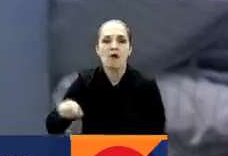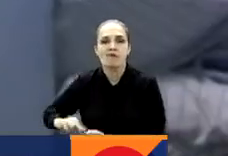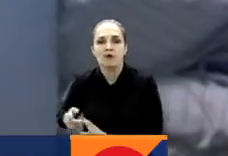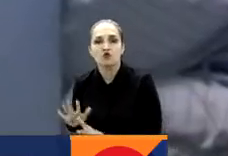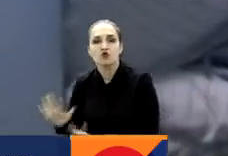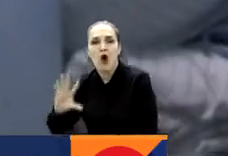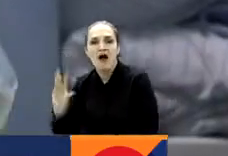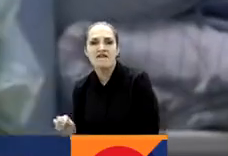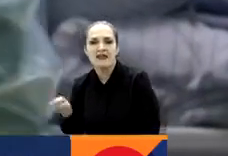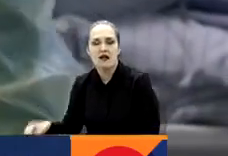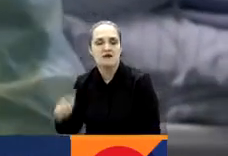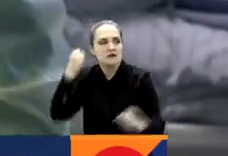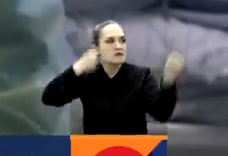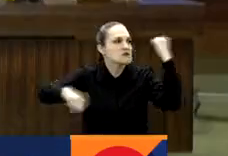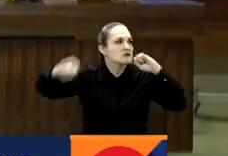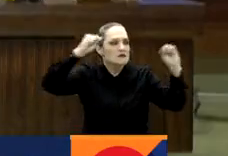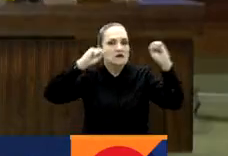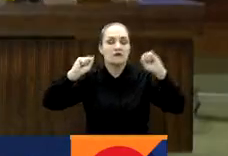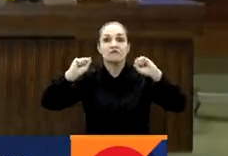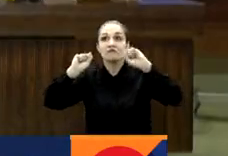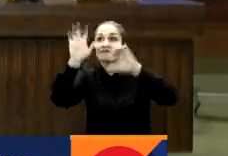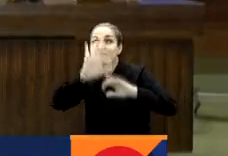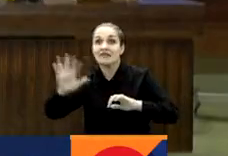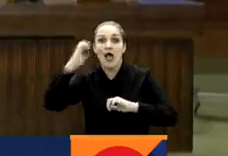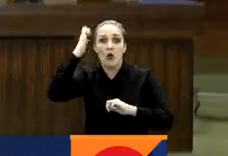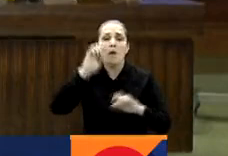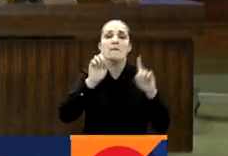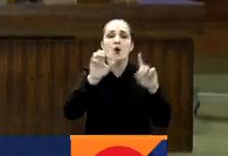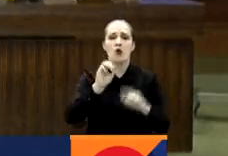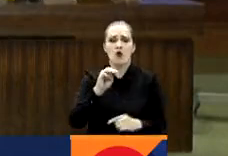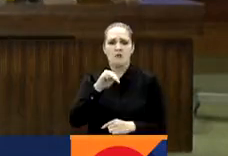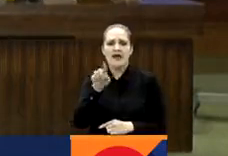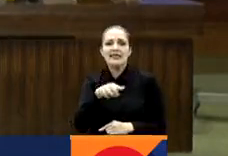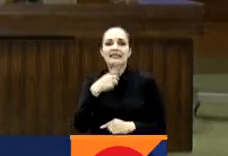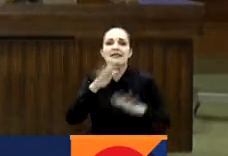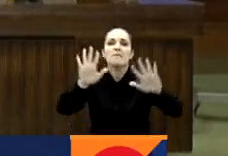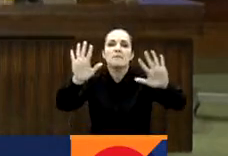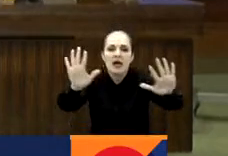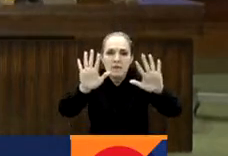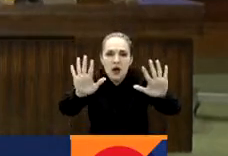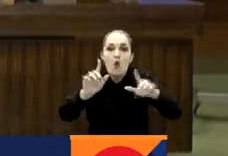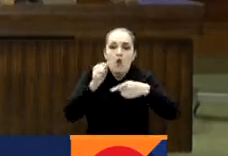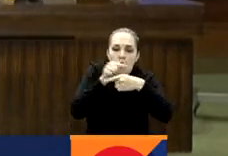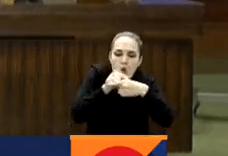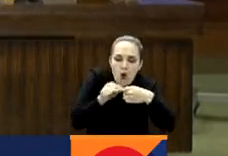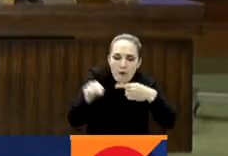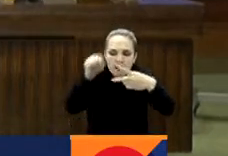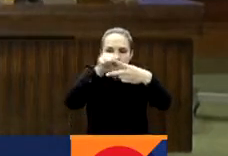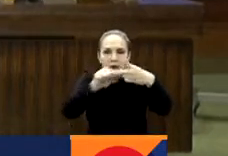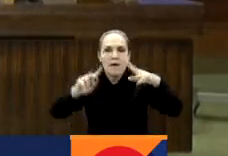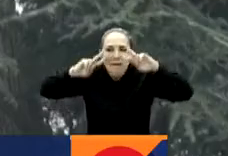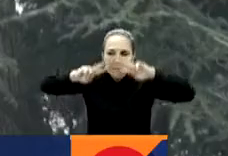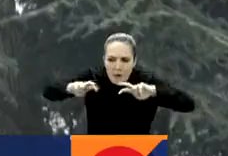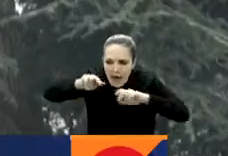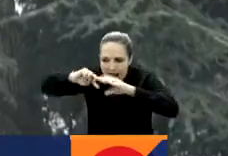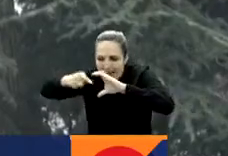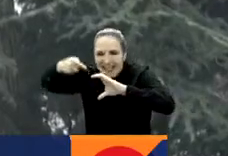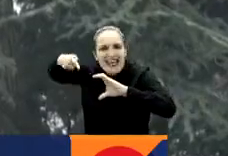epicentro mundial de la pandemia. Sin embargo, la Organización Mundial de la Salud indicó que tardará semanas en conocerse el verdadero alcance de la nueva variante del COVID